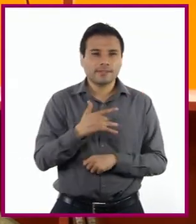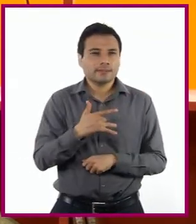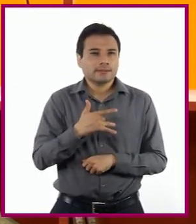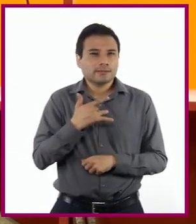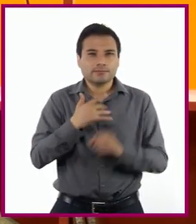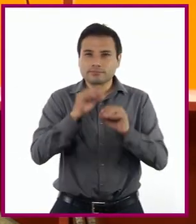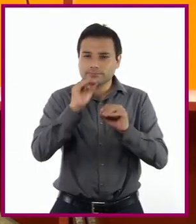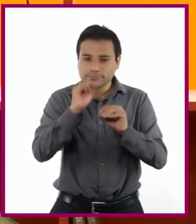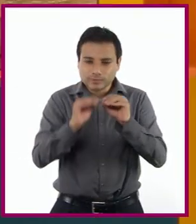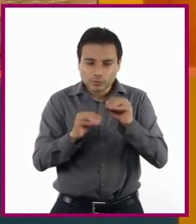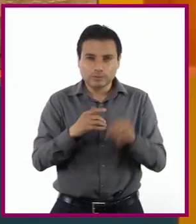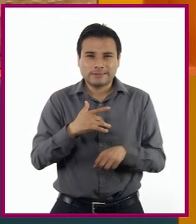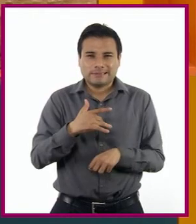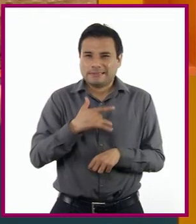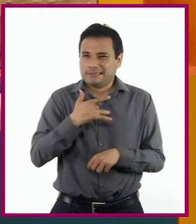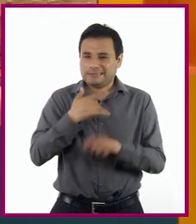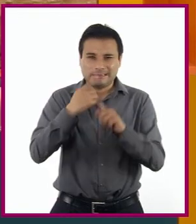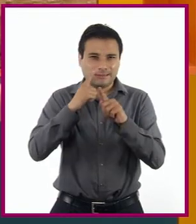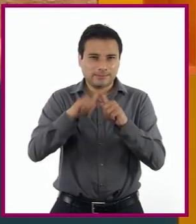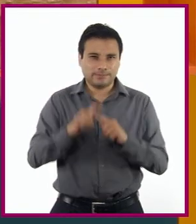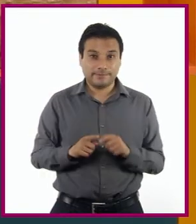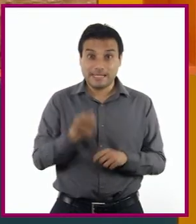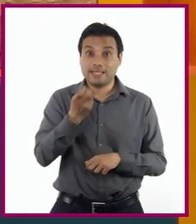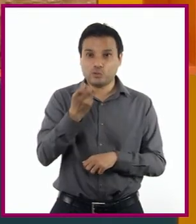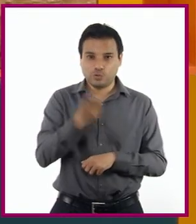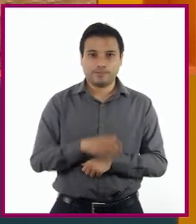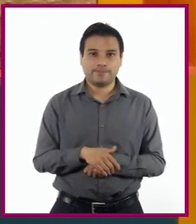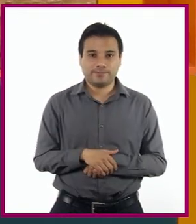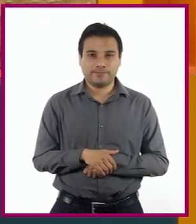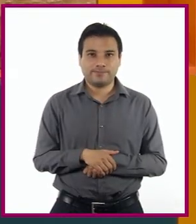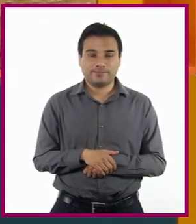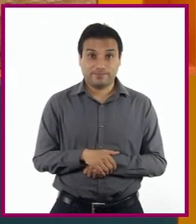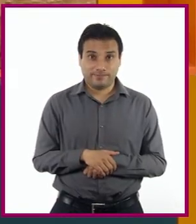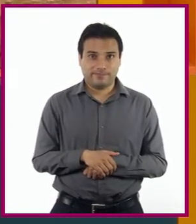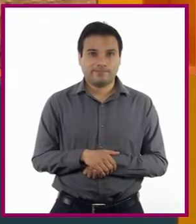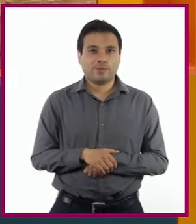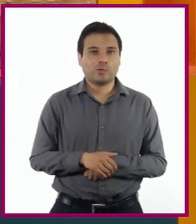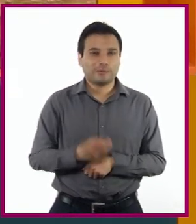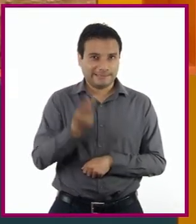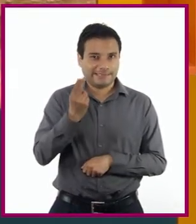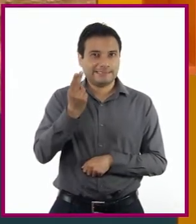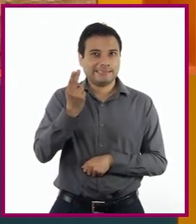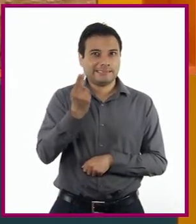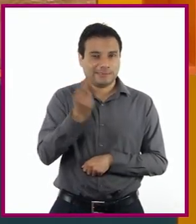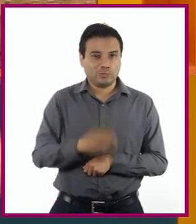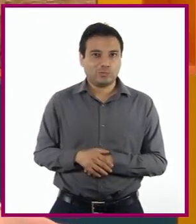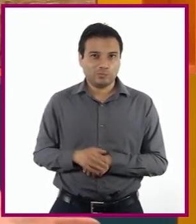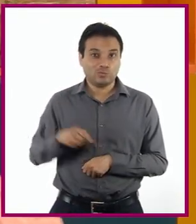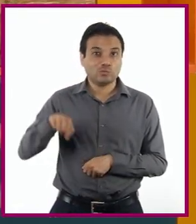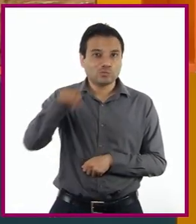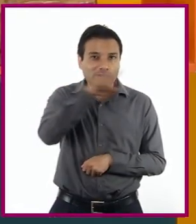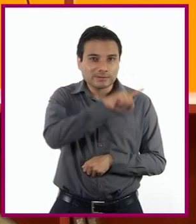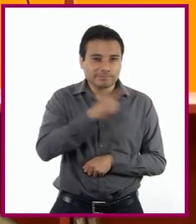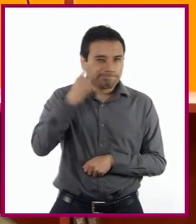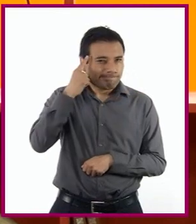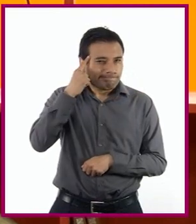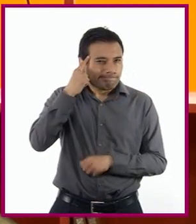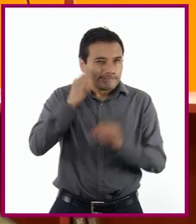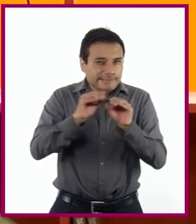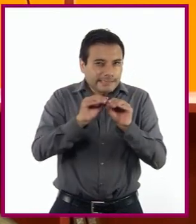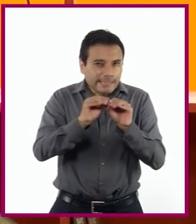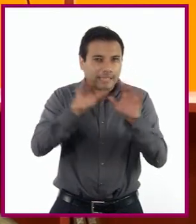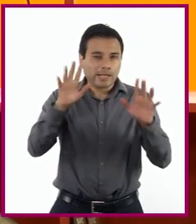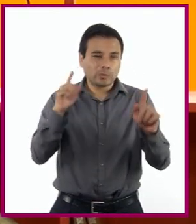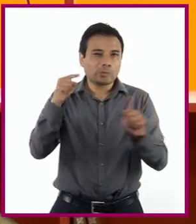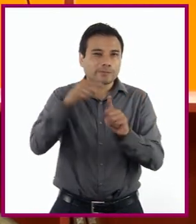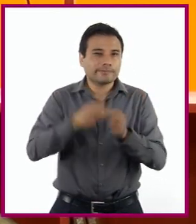deseamos expresar. Así es, siempre y cuando tengamos claro aquello que deseamos expresar. Hoy